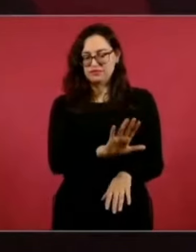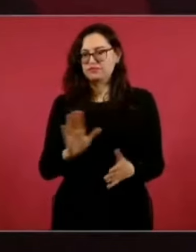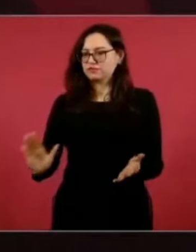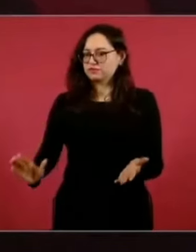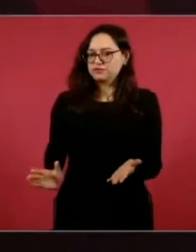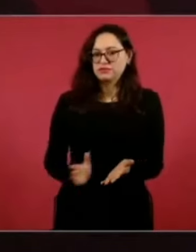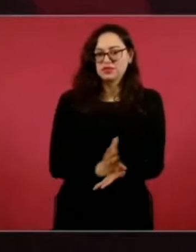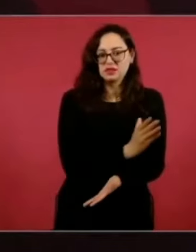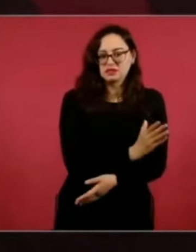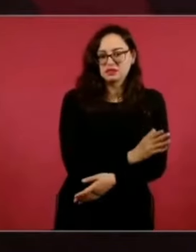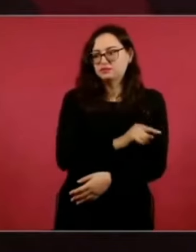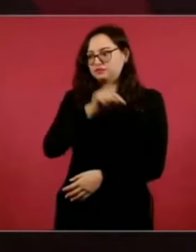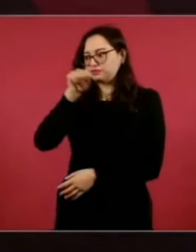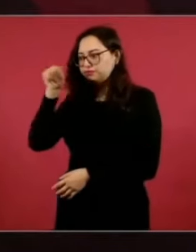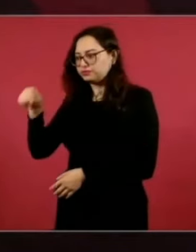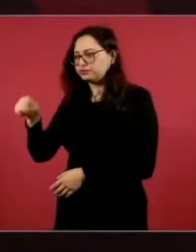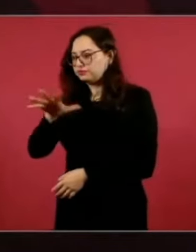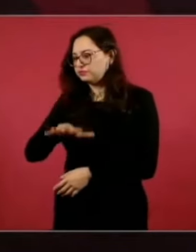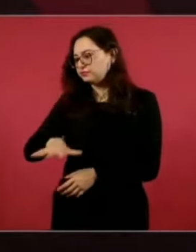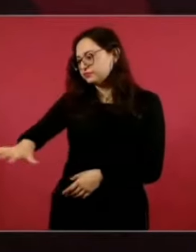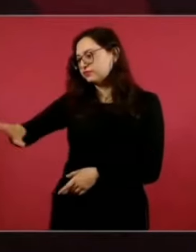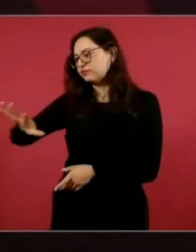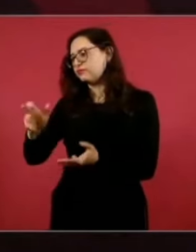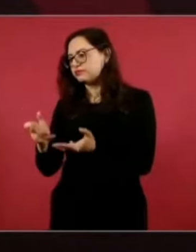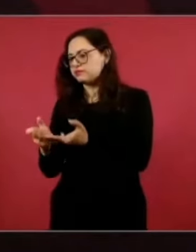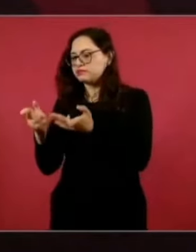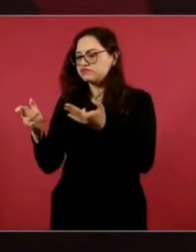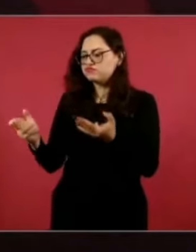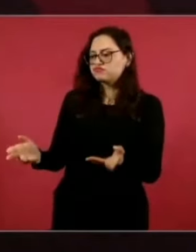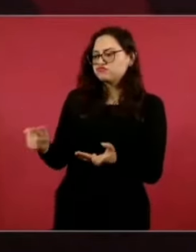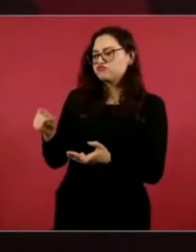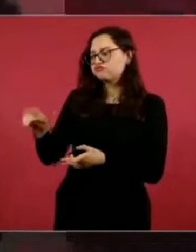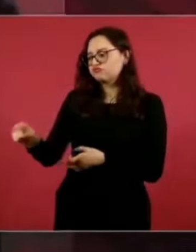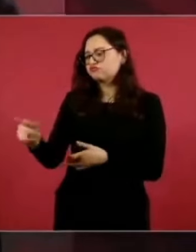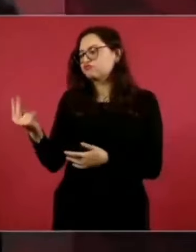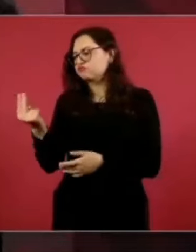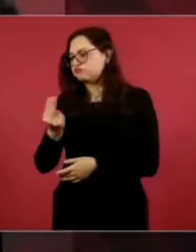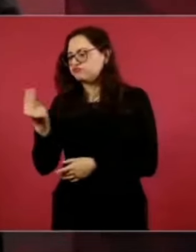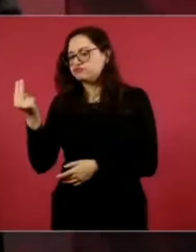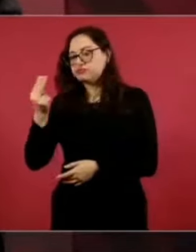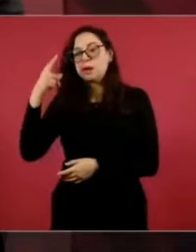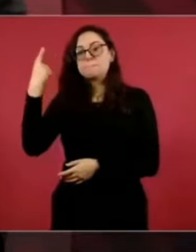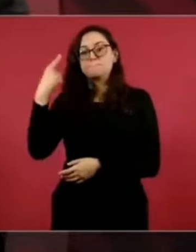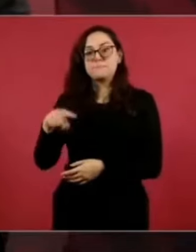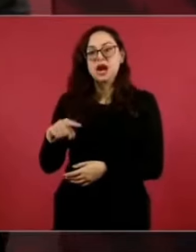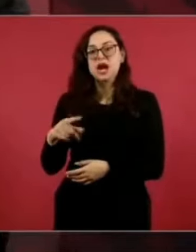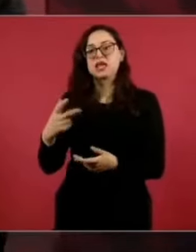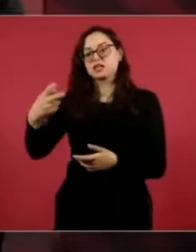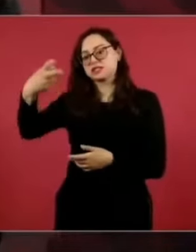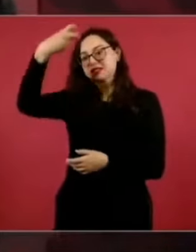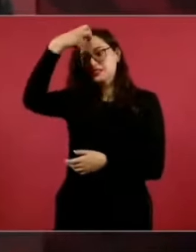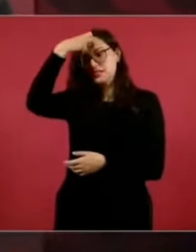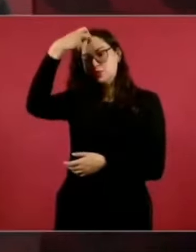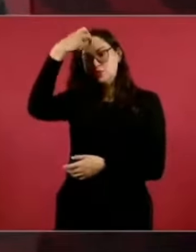para hacer más grande